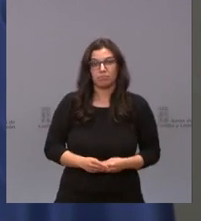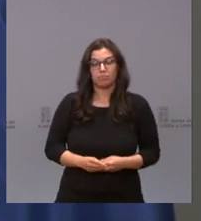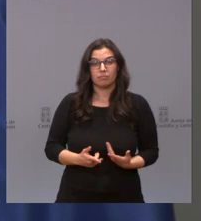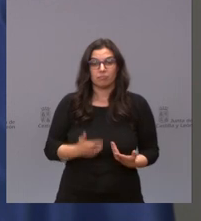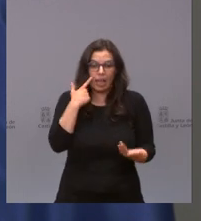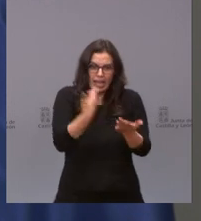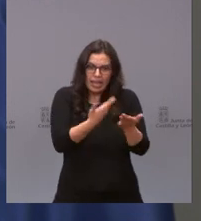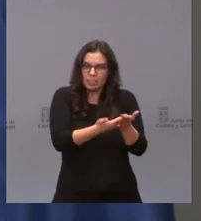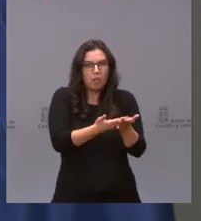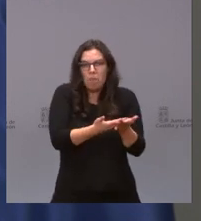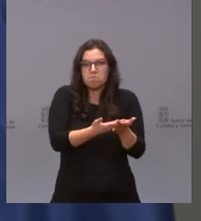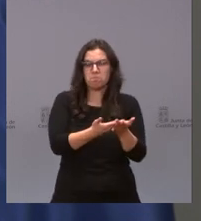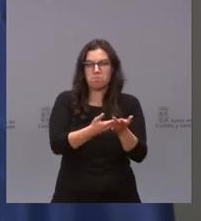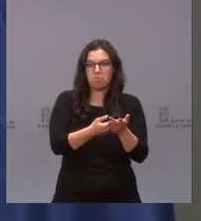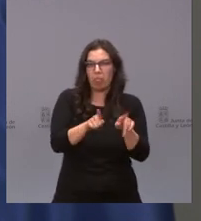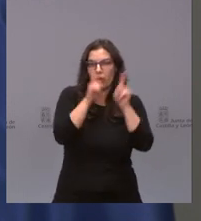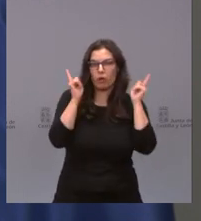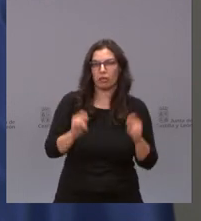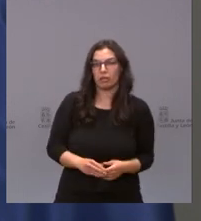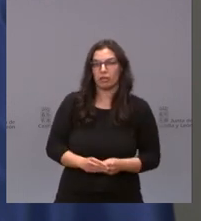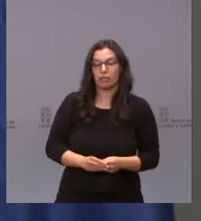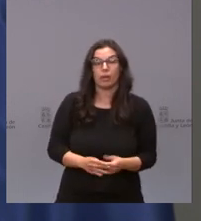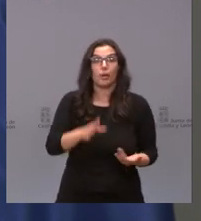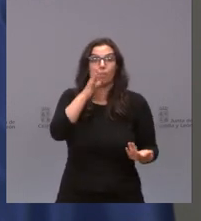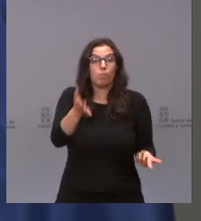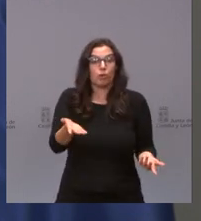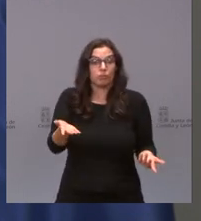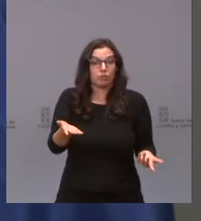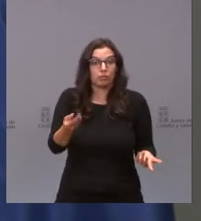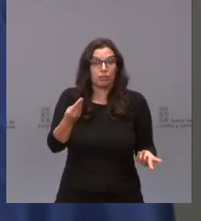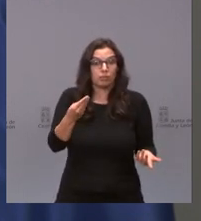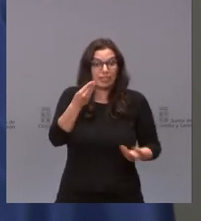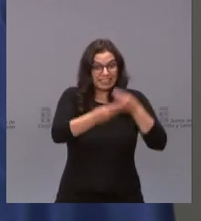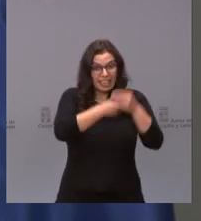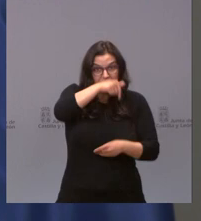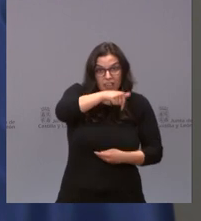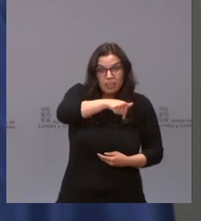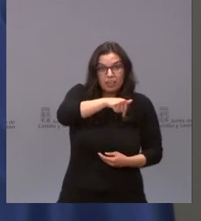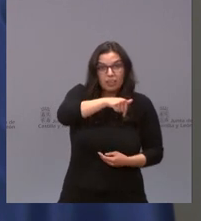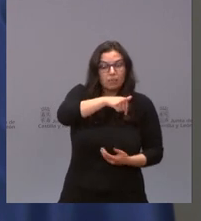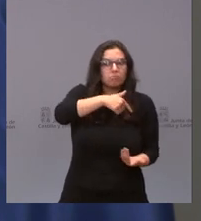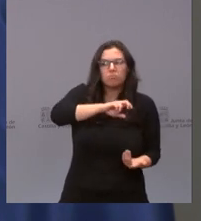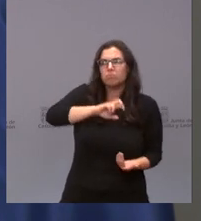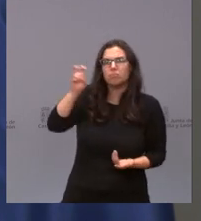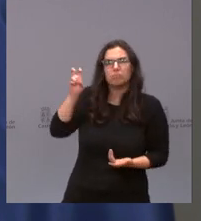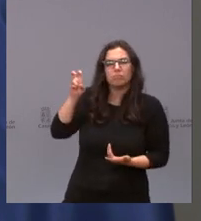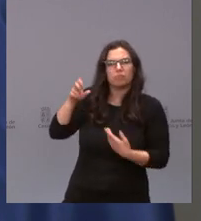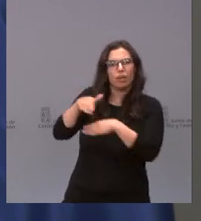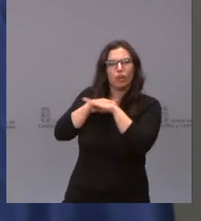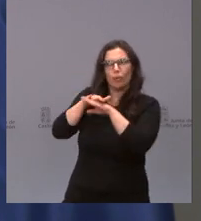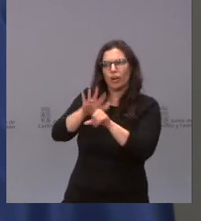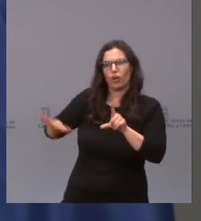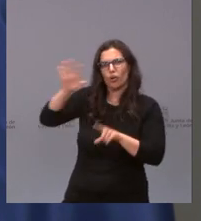significan nada. Porque, ¿por qué razón esto que se hace aquí no se hace en el Gobierno Nacional?